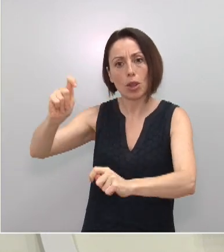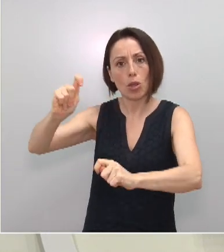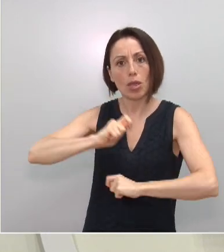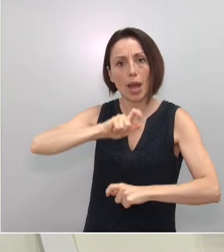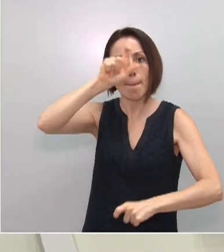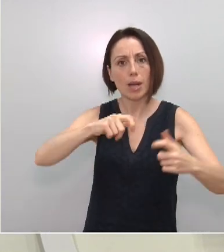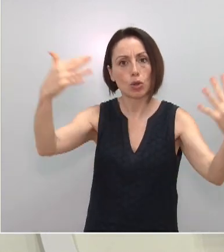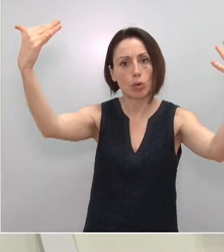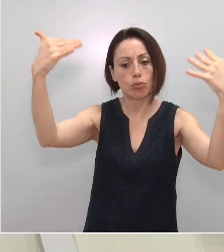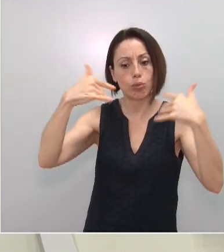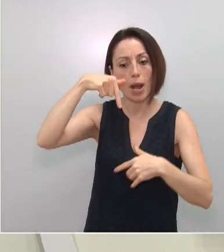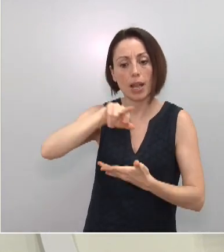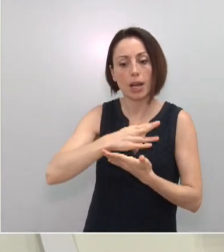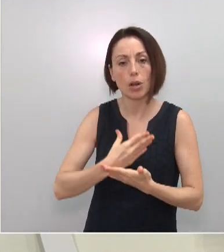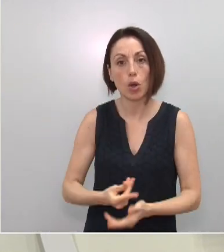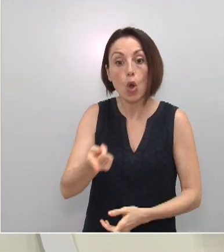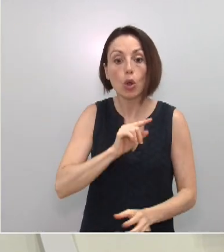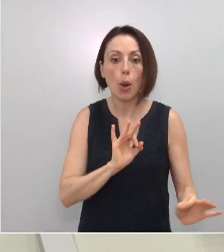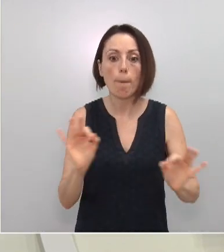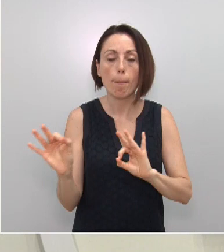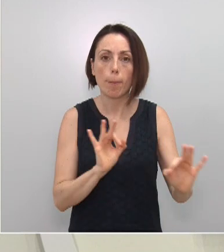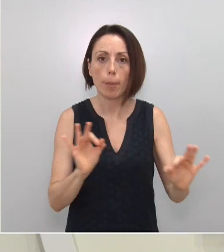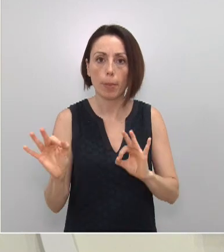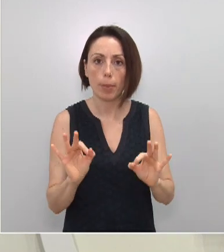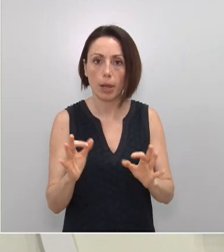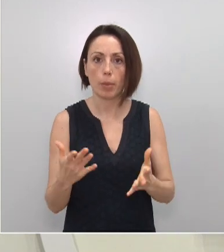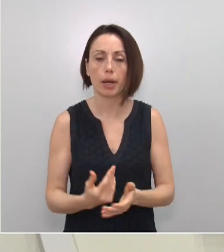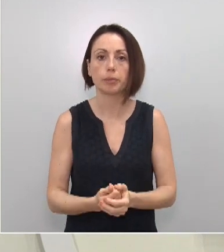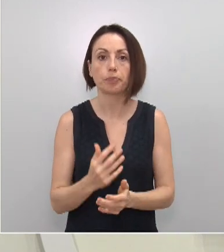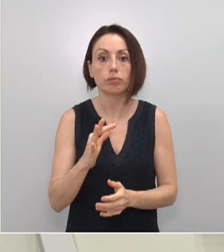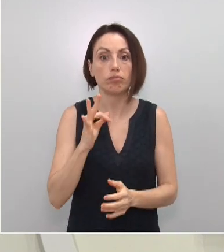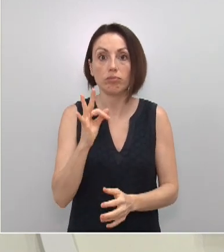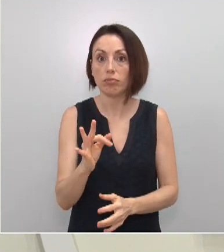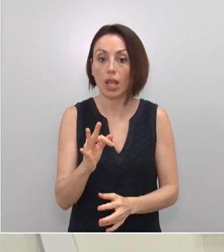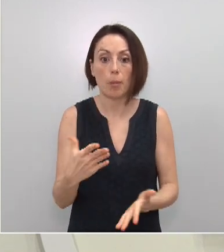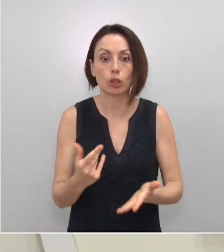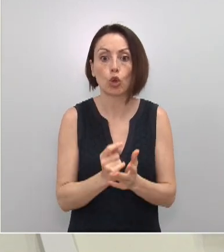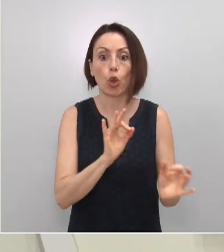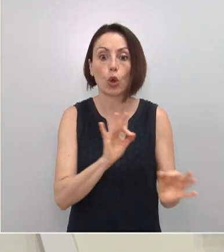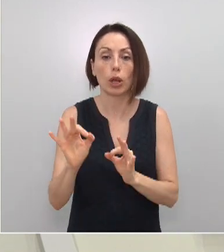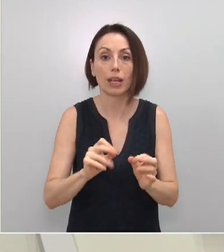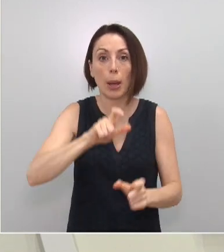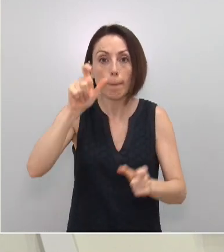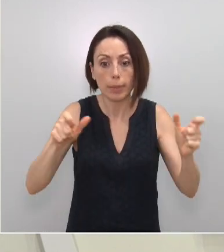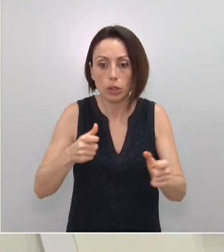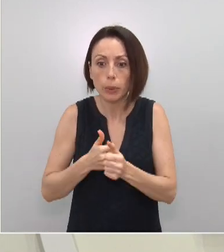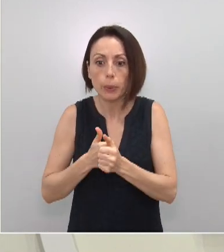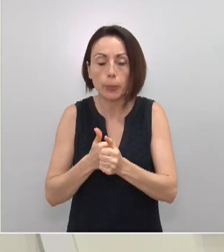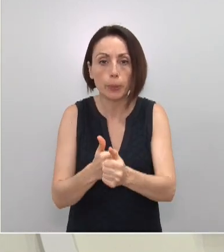vienen. Nosotros estamos preparados y tenemos el dispositivo organizado para monitorizar a todos.